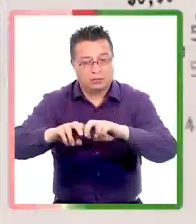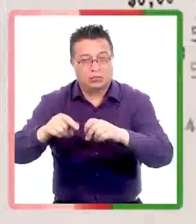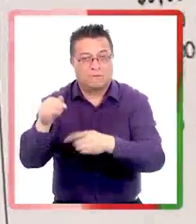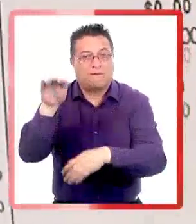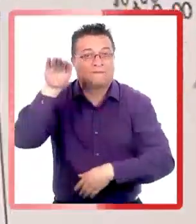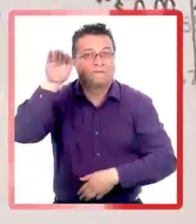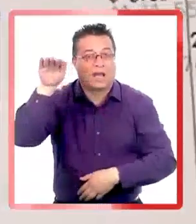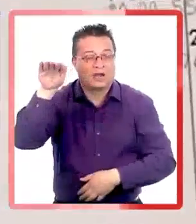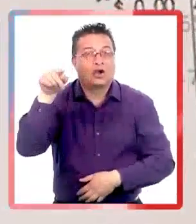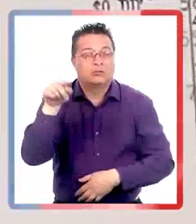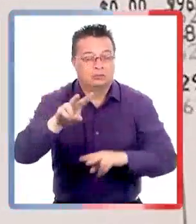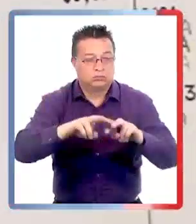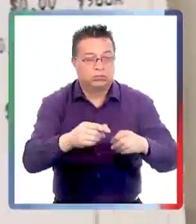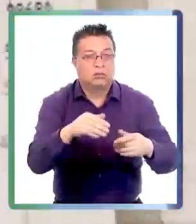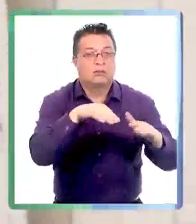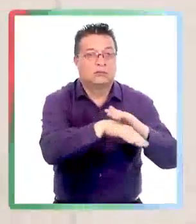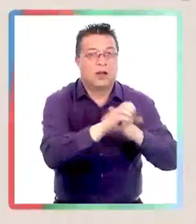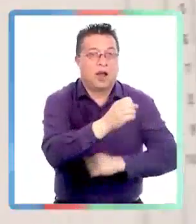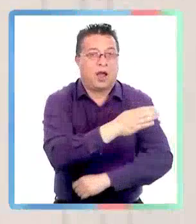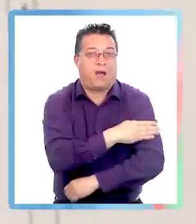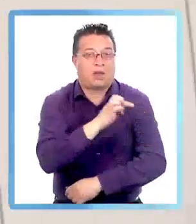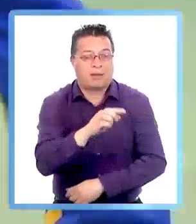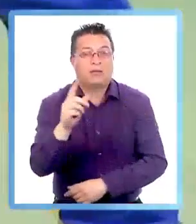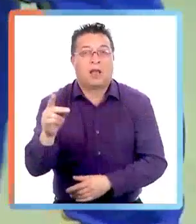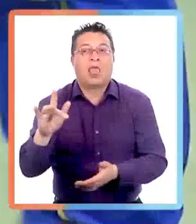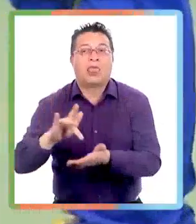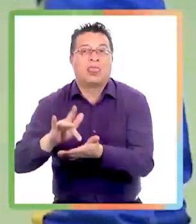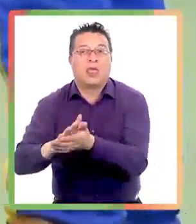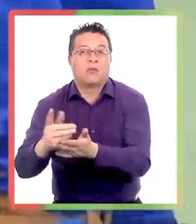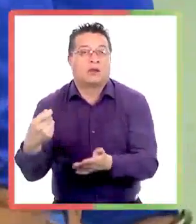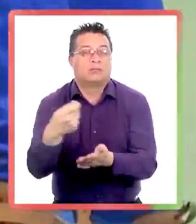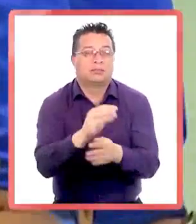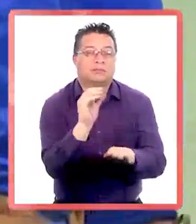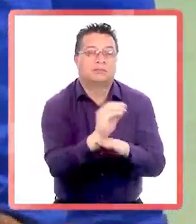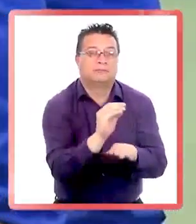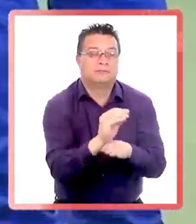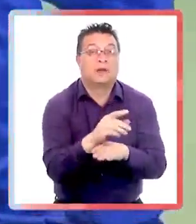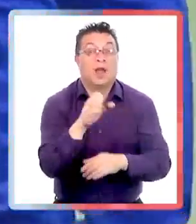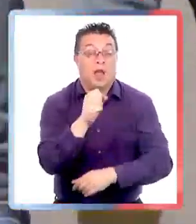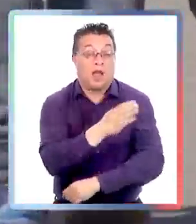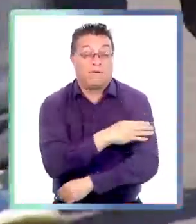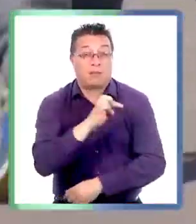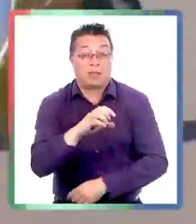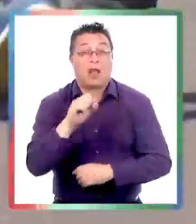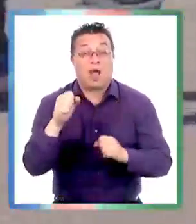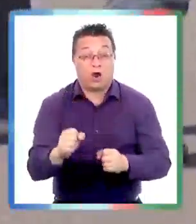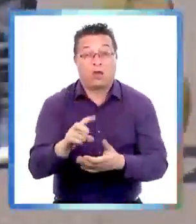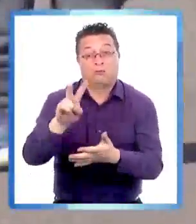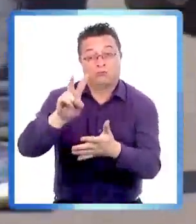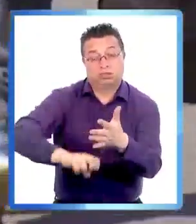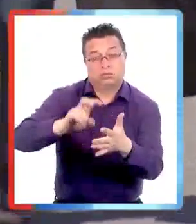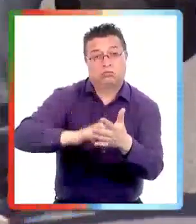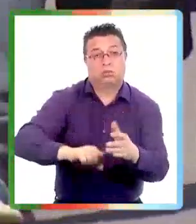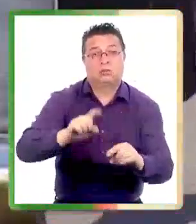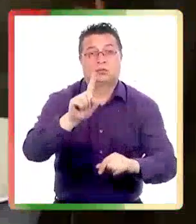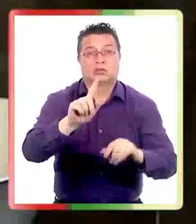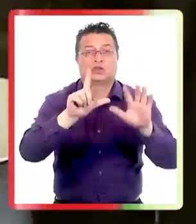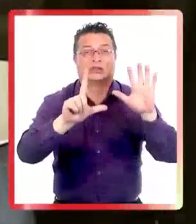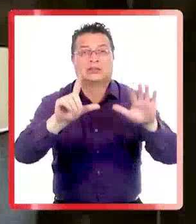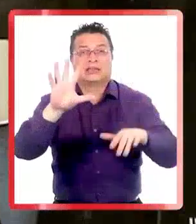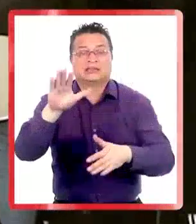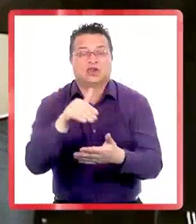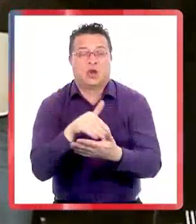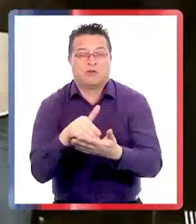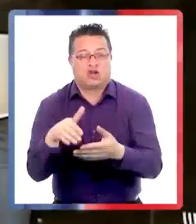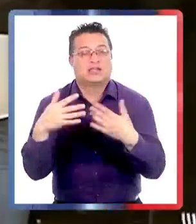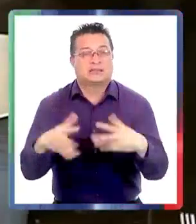las cuentas financieras bancarias y de ahorro previsional de los deudores y hasta la fecha las AFPs han retenido más de 175